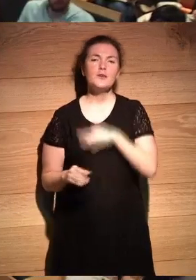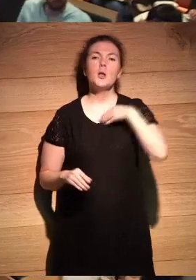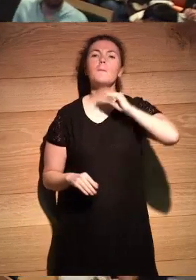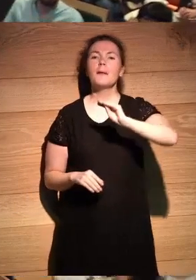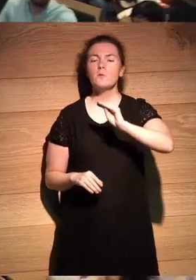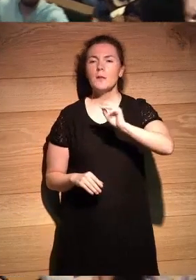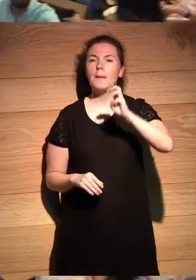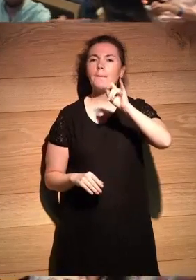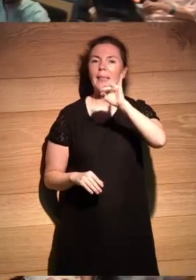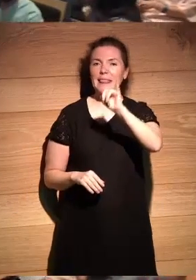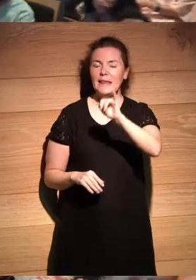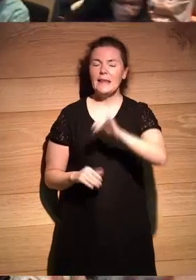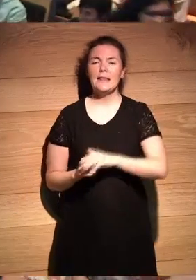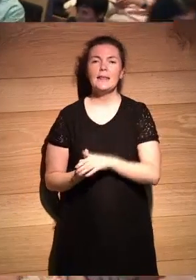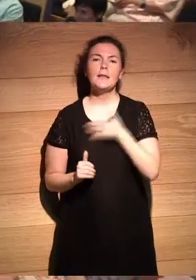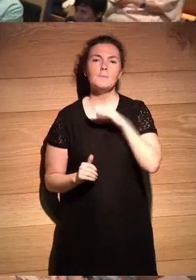¿sí?